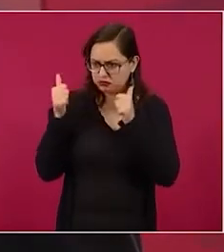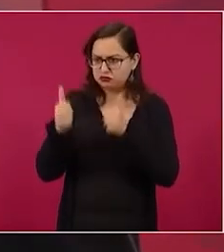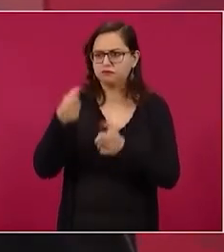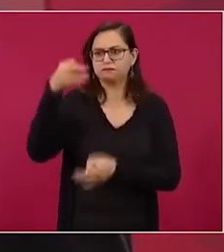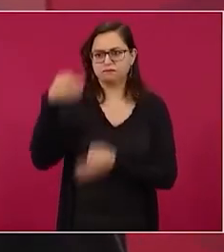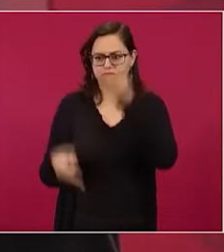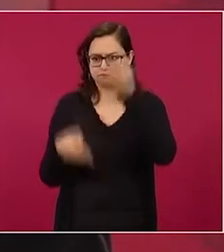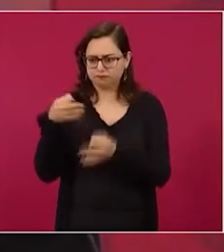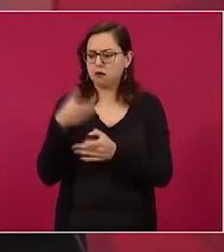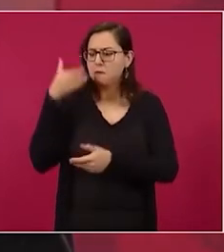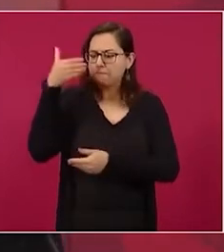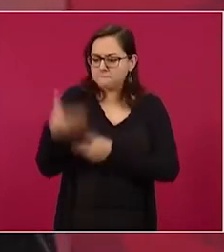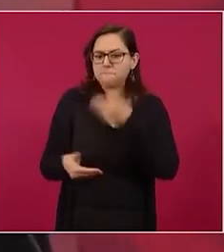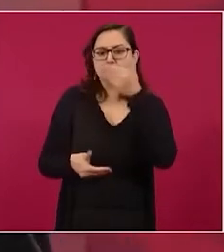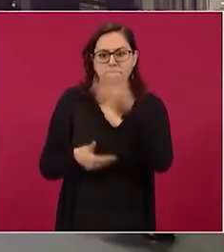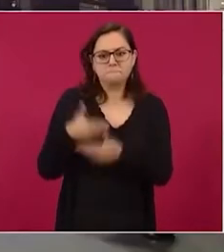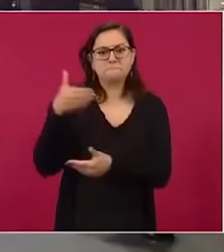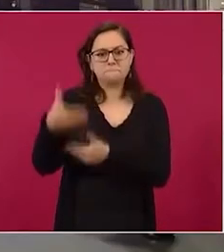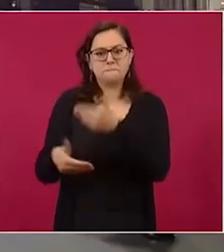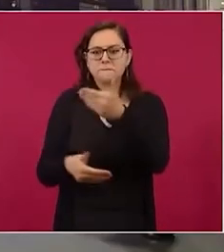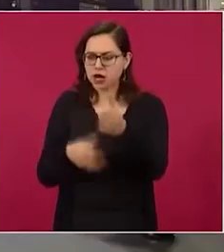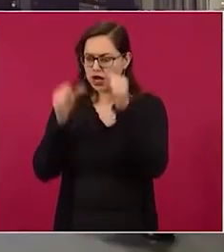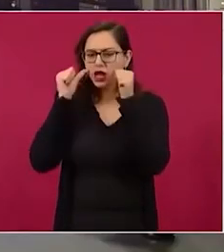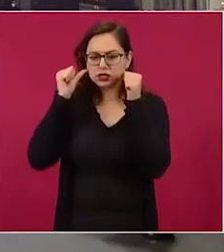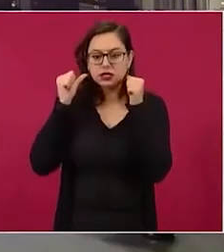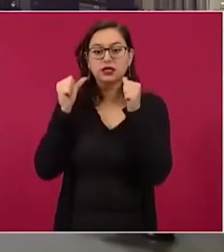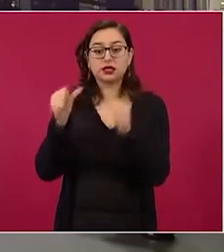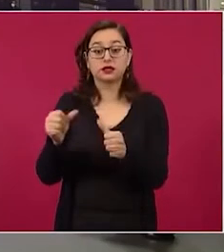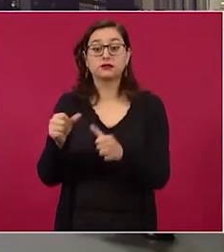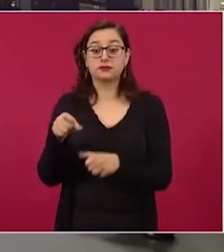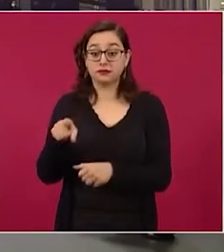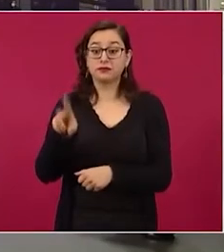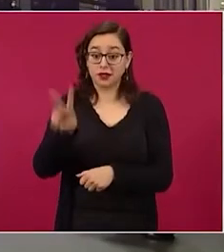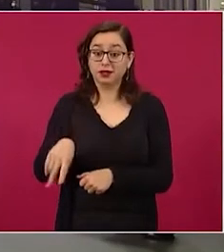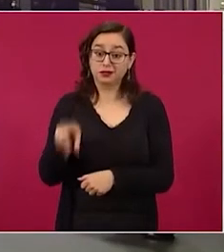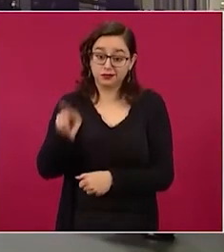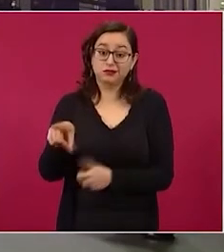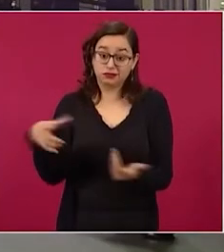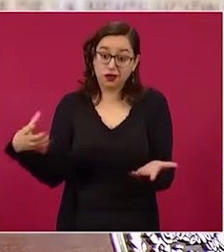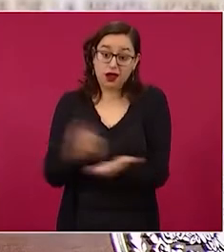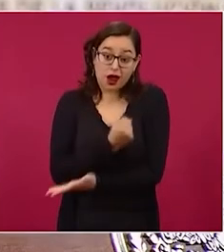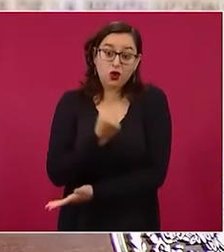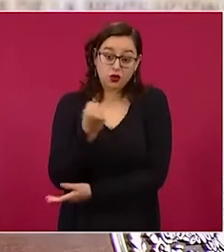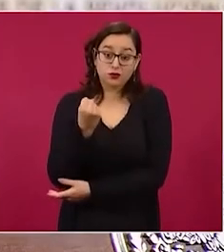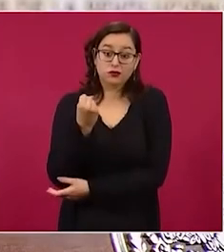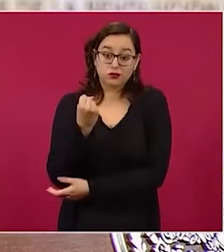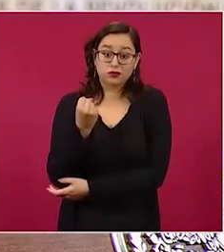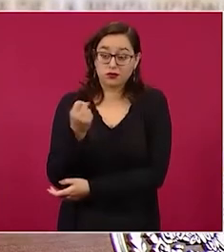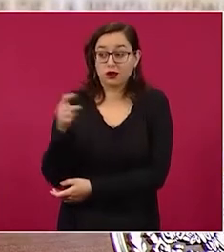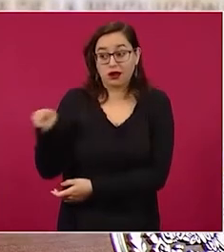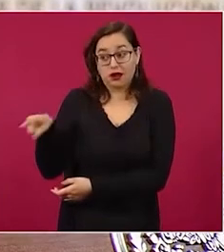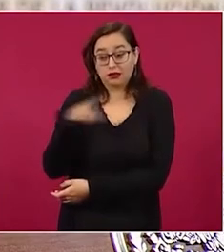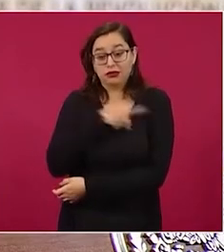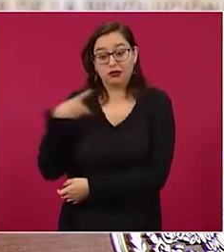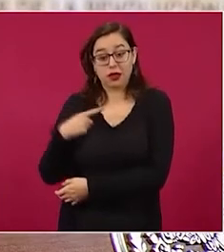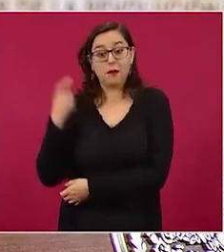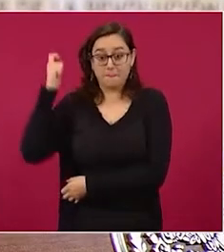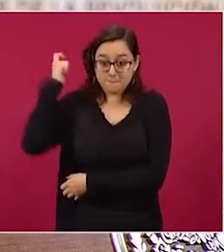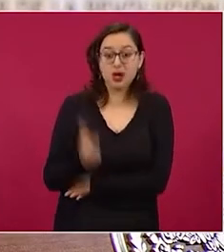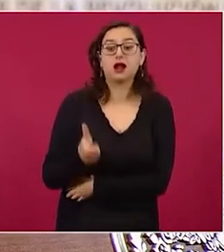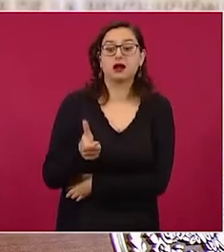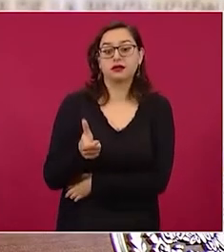Incluso había ganado ya su demanda.